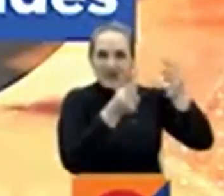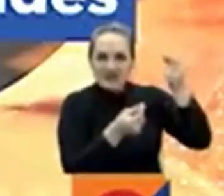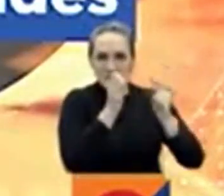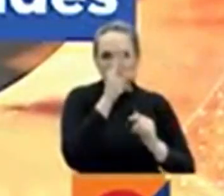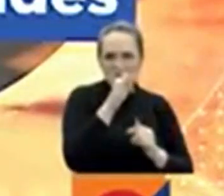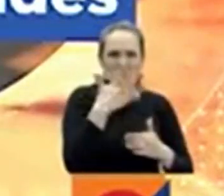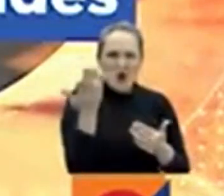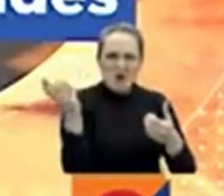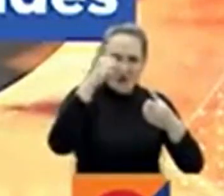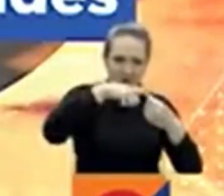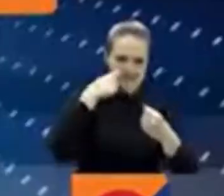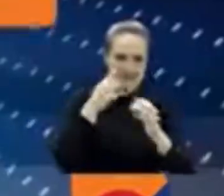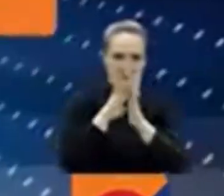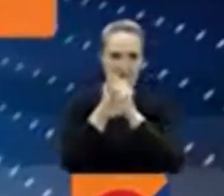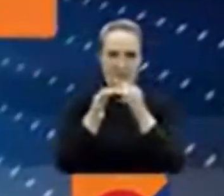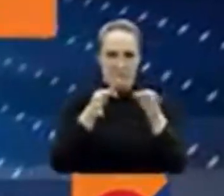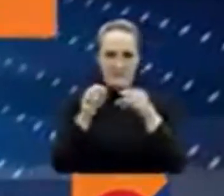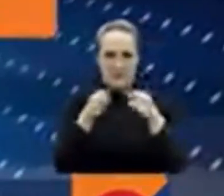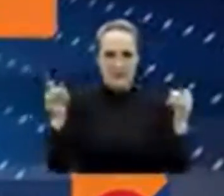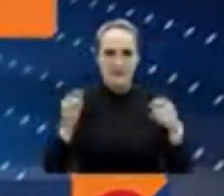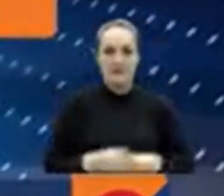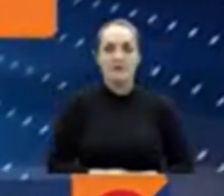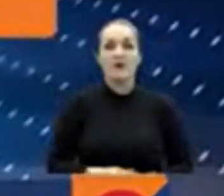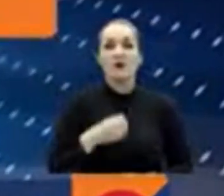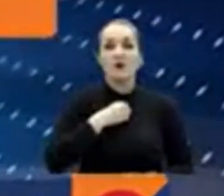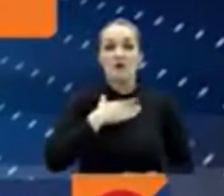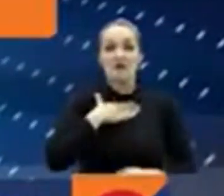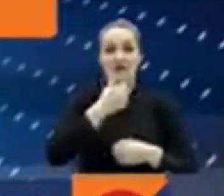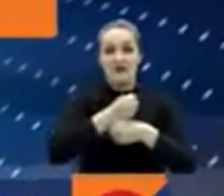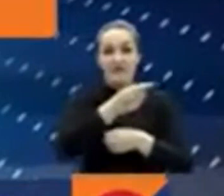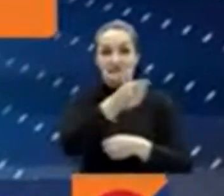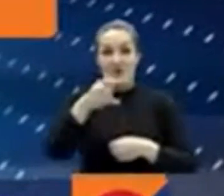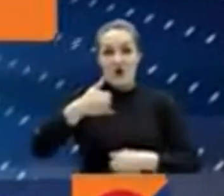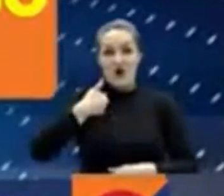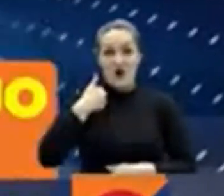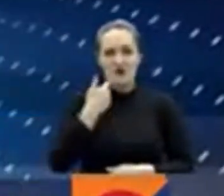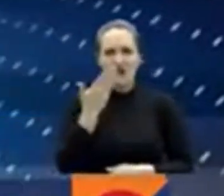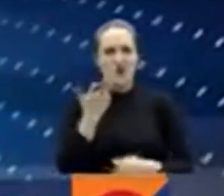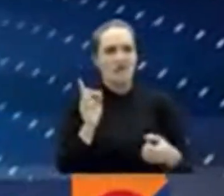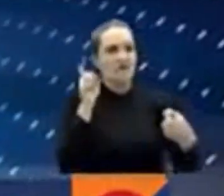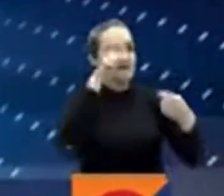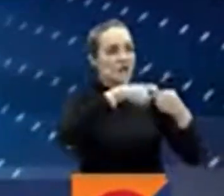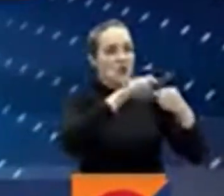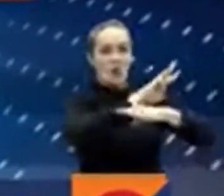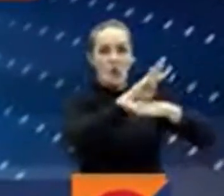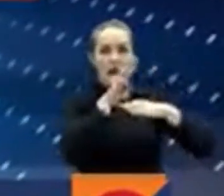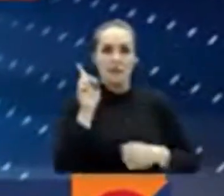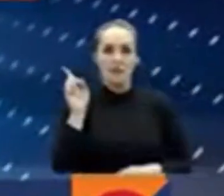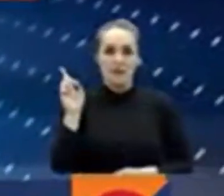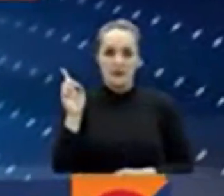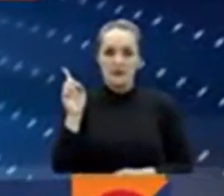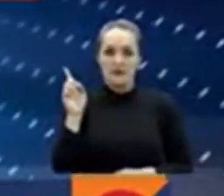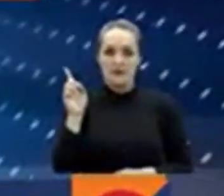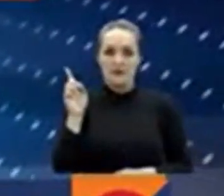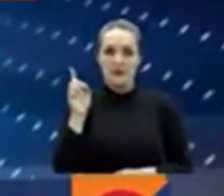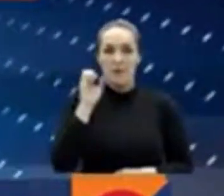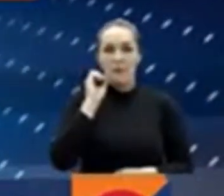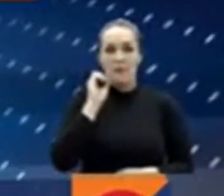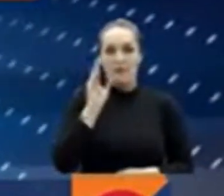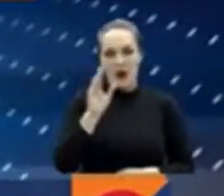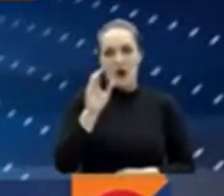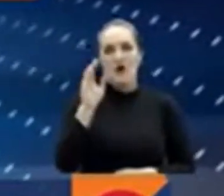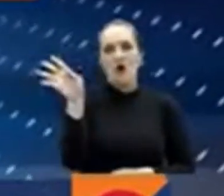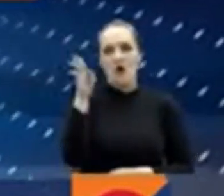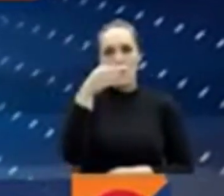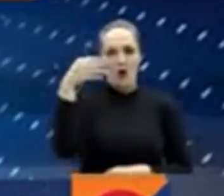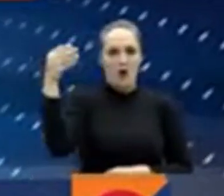cómo aplicar en oportunidades de trabajo para jóvenes vaya a la página empleo.grupobancolombia.com